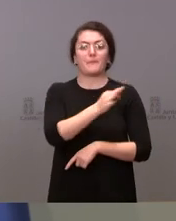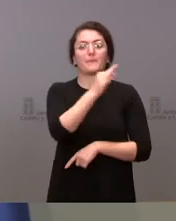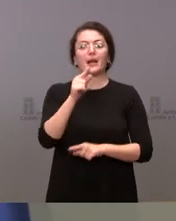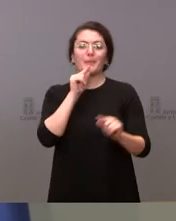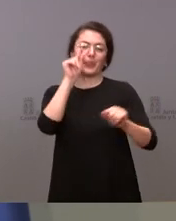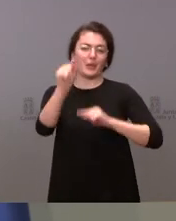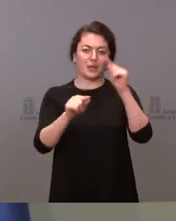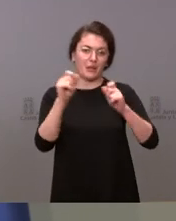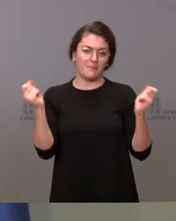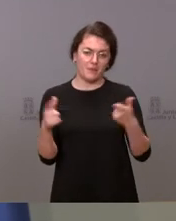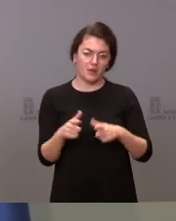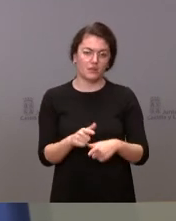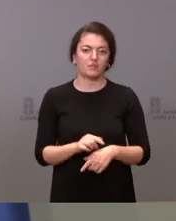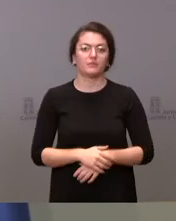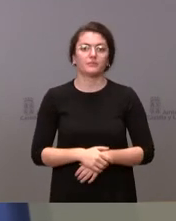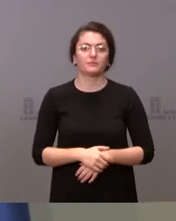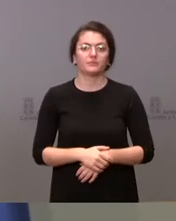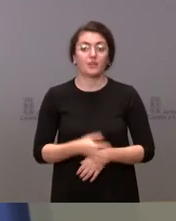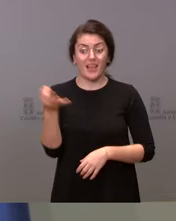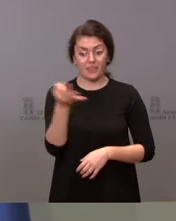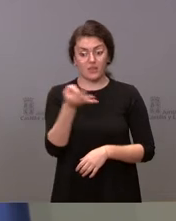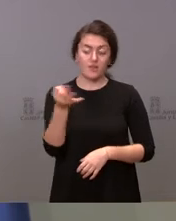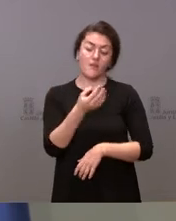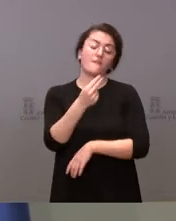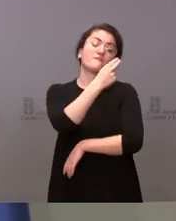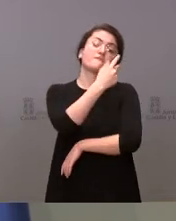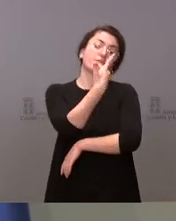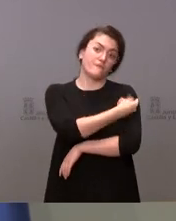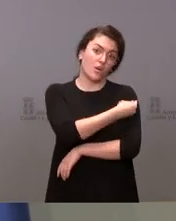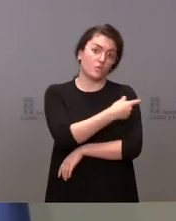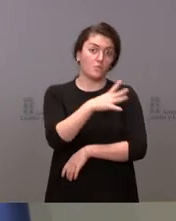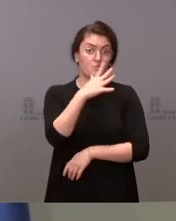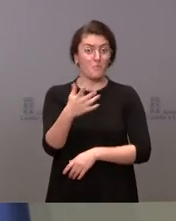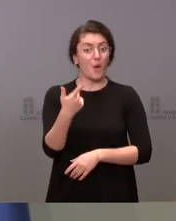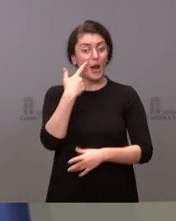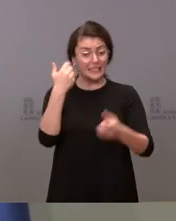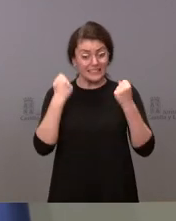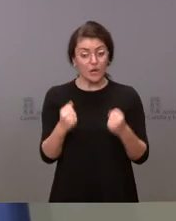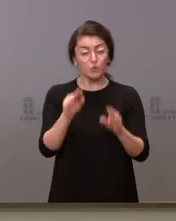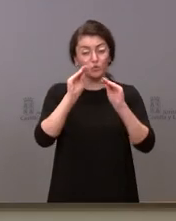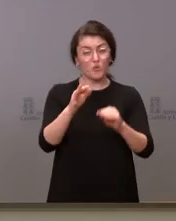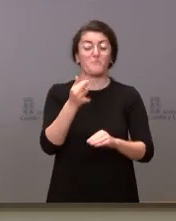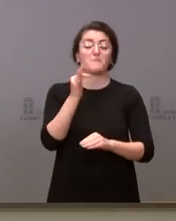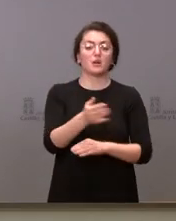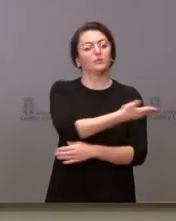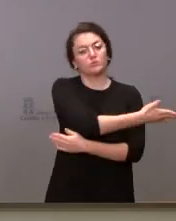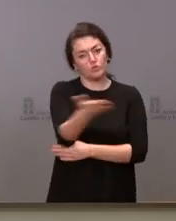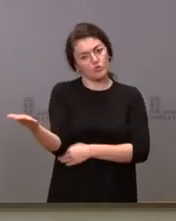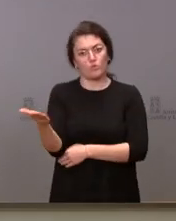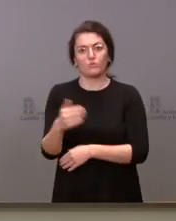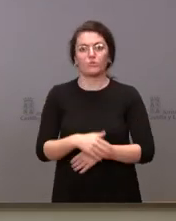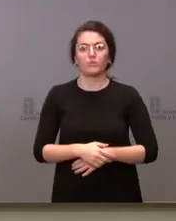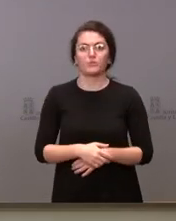en el conjunto de la población. Deben de vacunarse por su salud y por la salud de todos. Sí, entiendo que en este momento